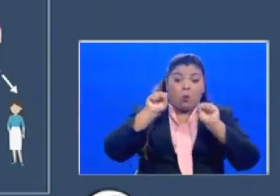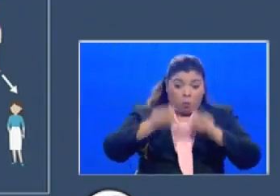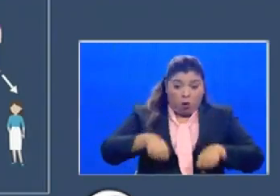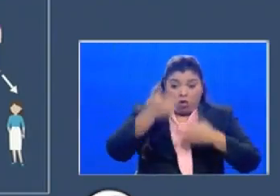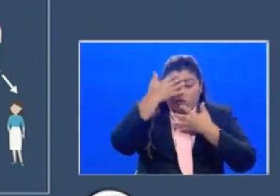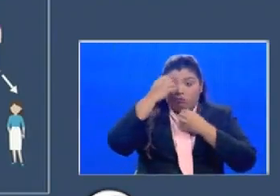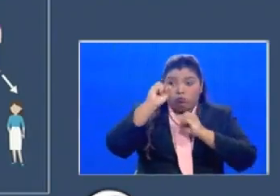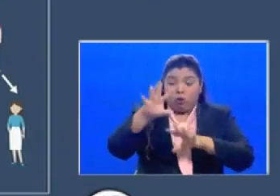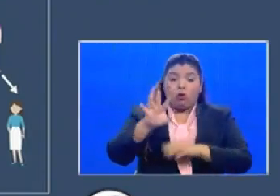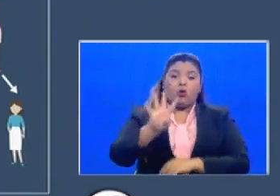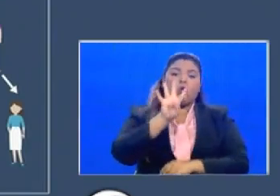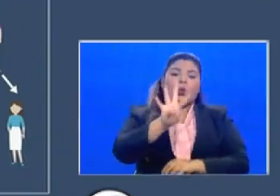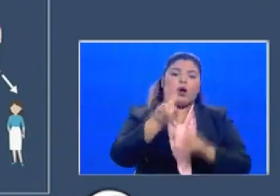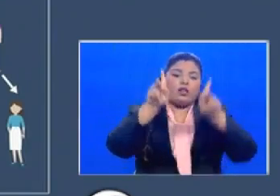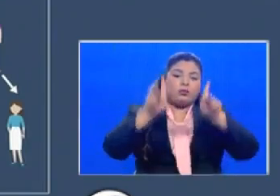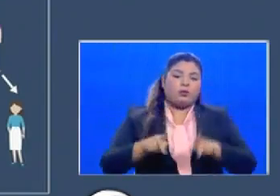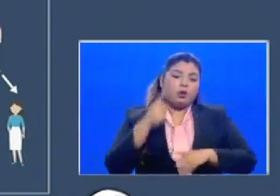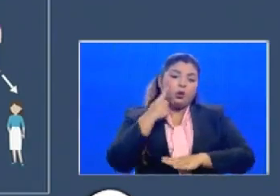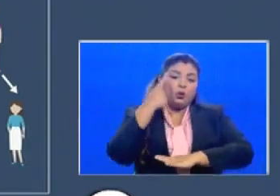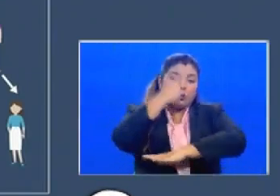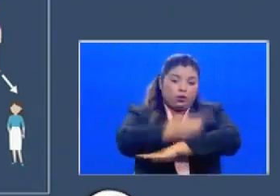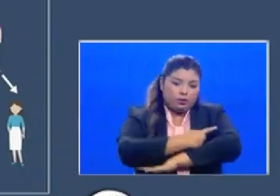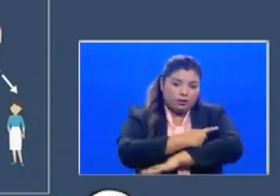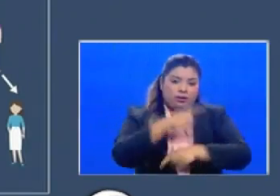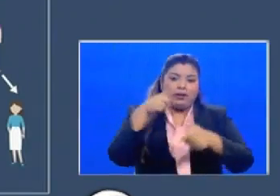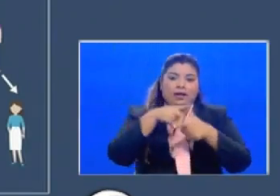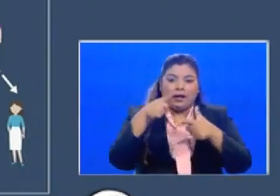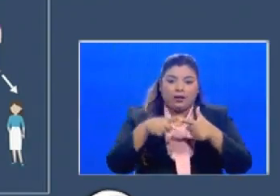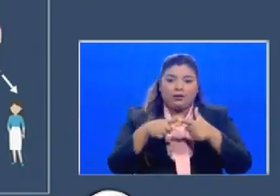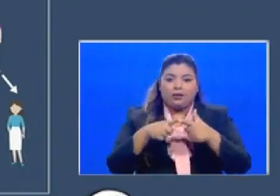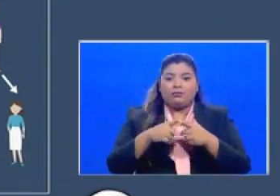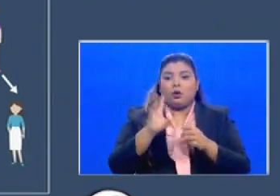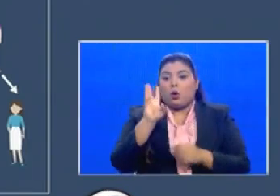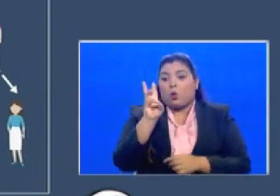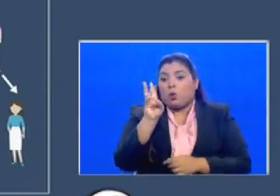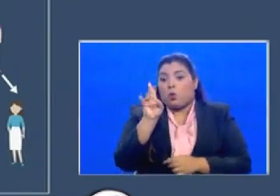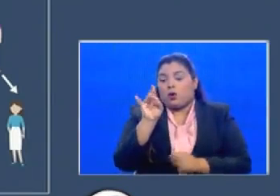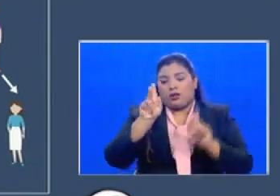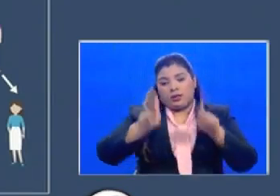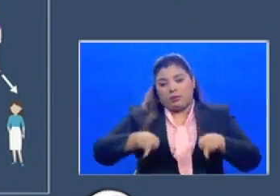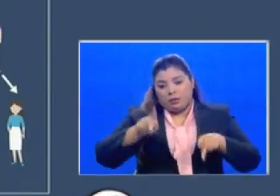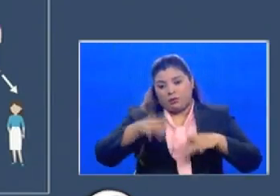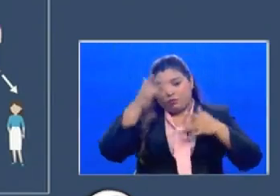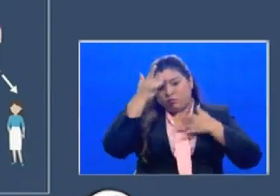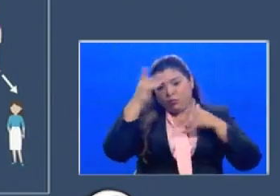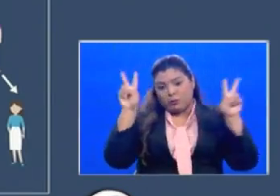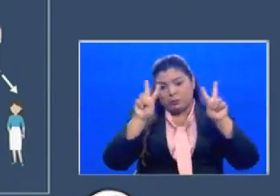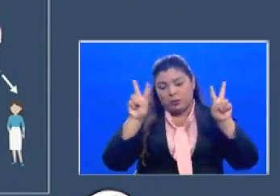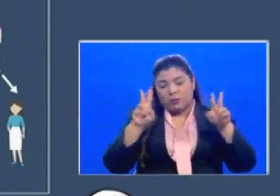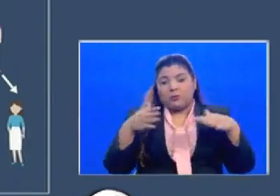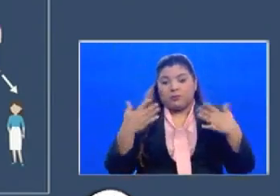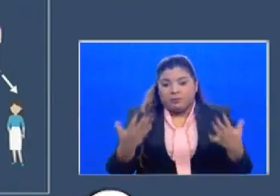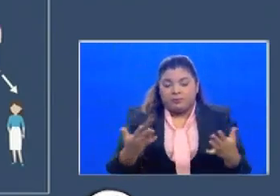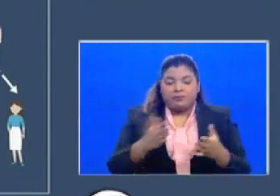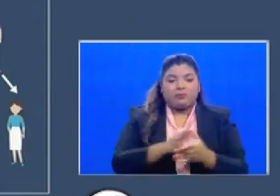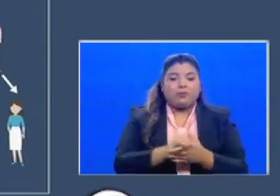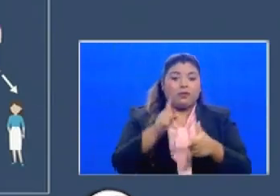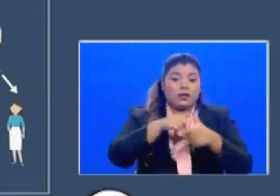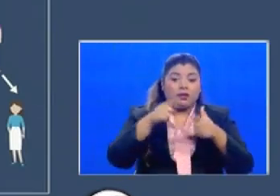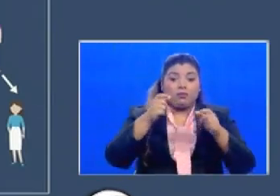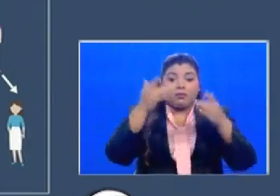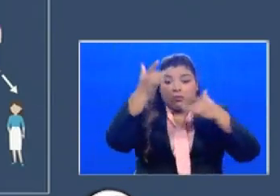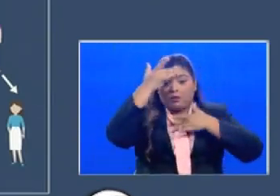y esto es muy importante en la curva sobre todo en las fases iniciales porque es lo que conocemos como que la enfermedad está